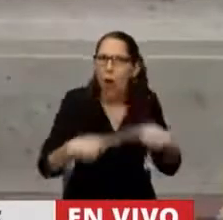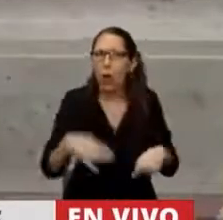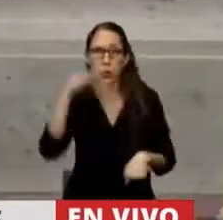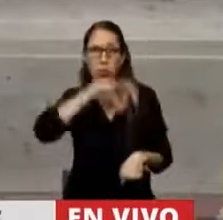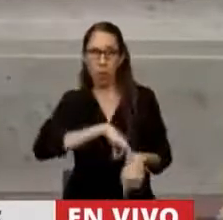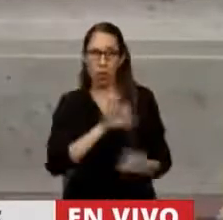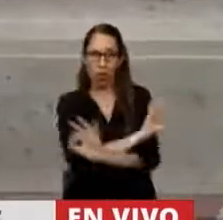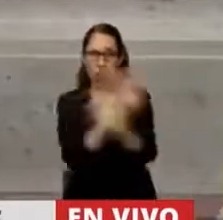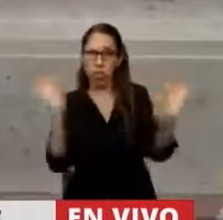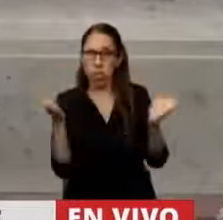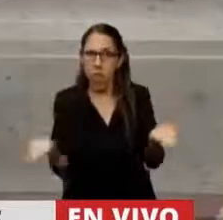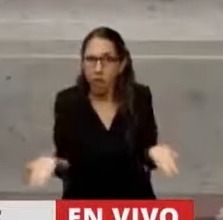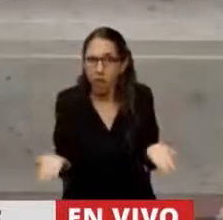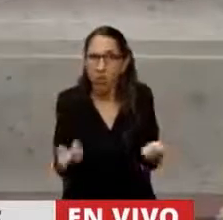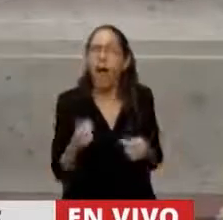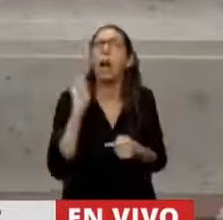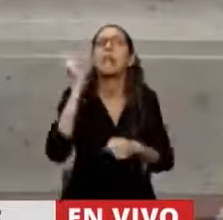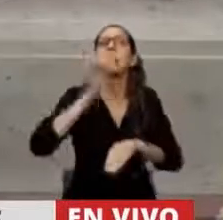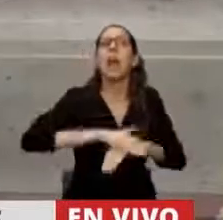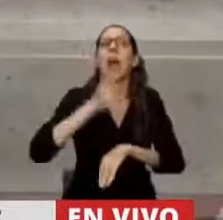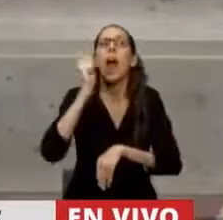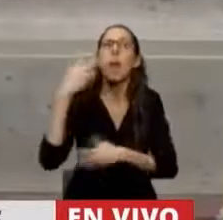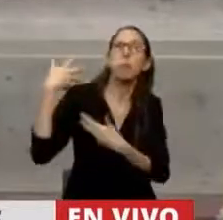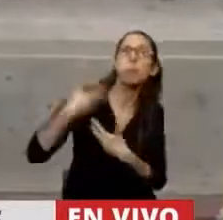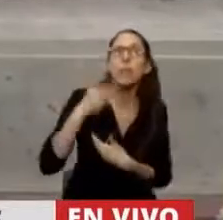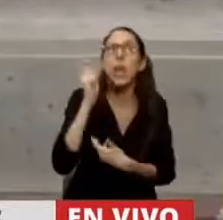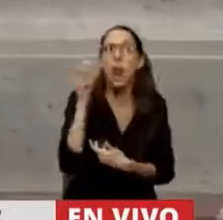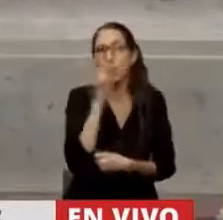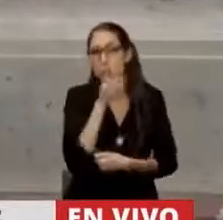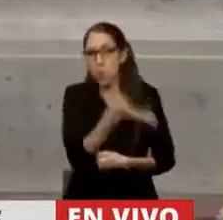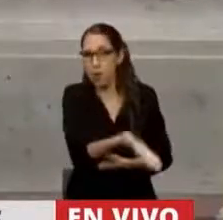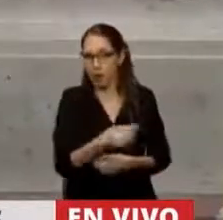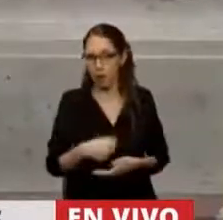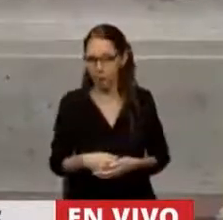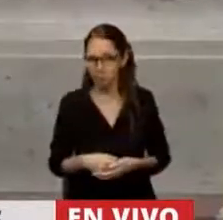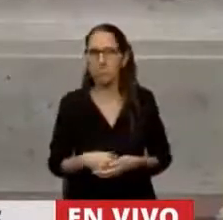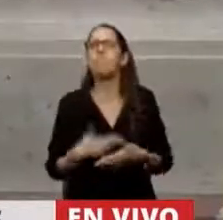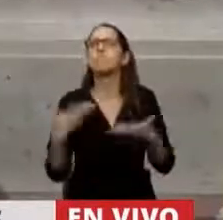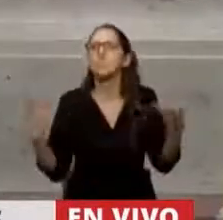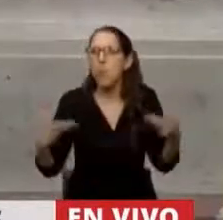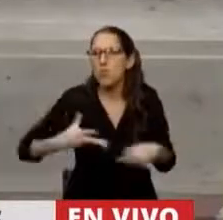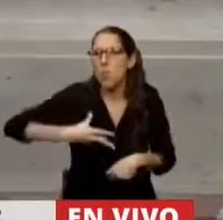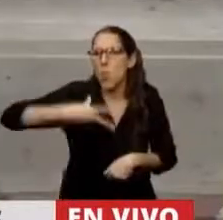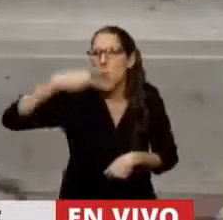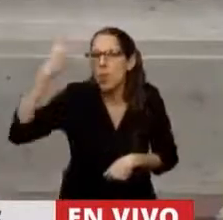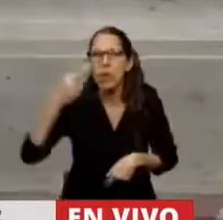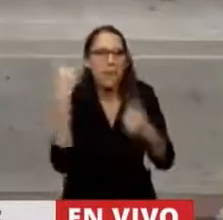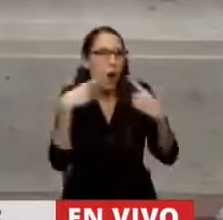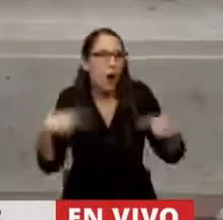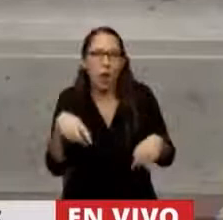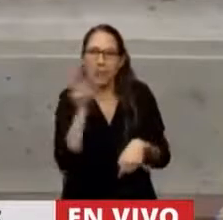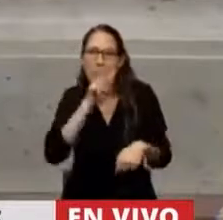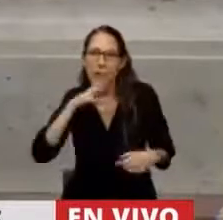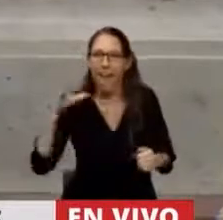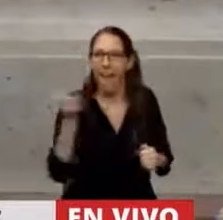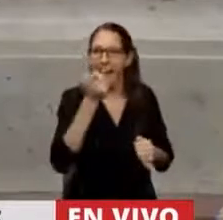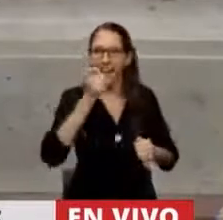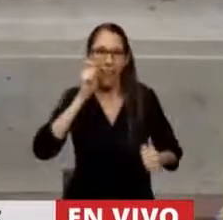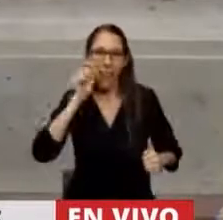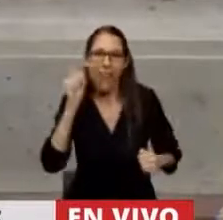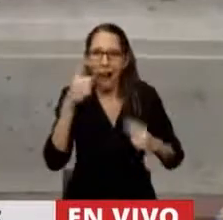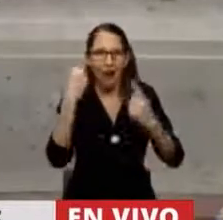remuneradas que recaen sobre sus espaldas. Y cuántas veces sus méritos, sus logros,